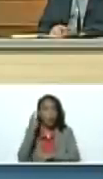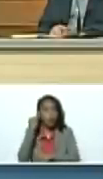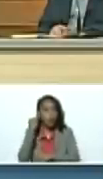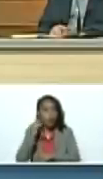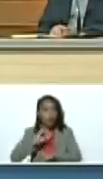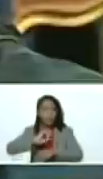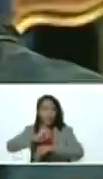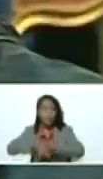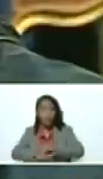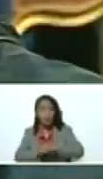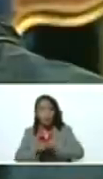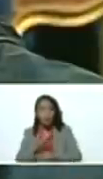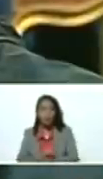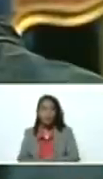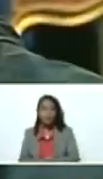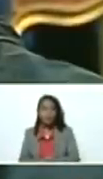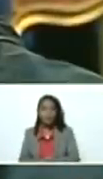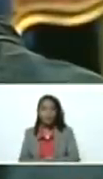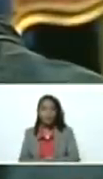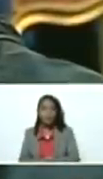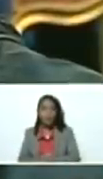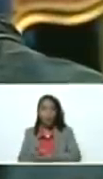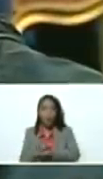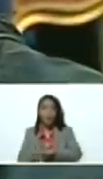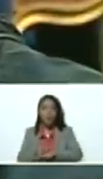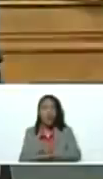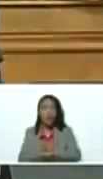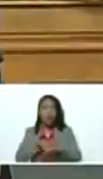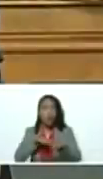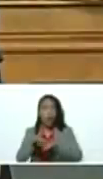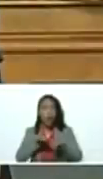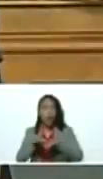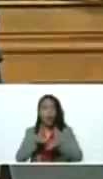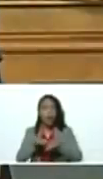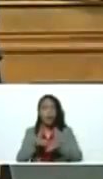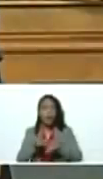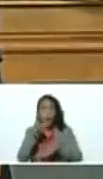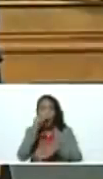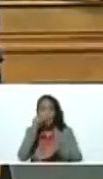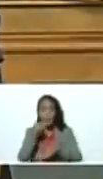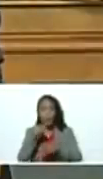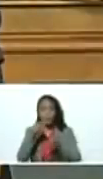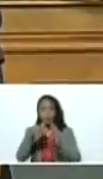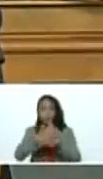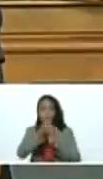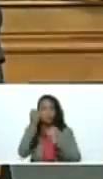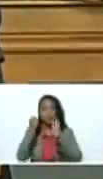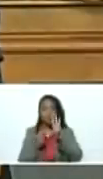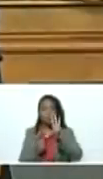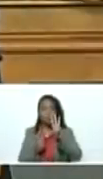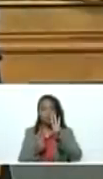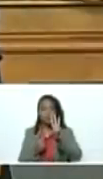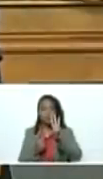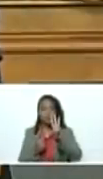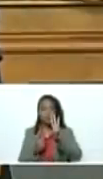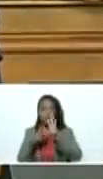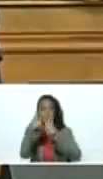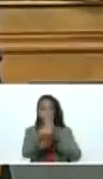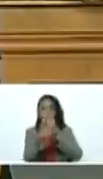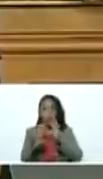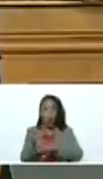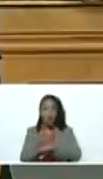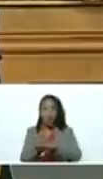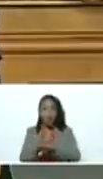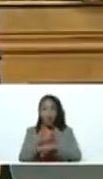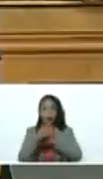tamacuro liceta hernández y el gobernador de cogedes jose alberto galíndez los tres gobernadores que